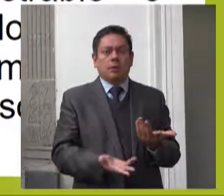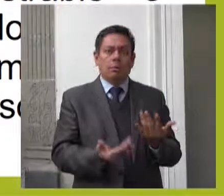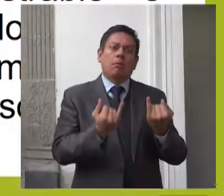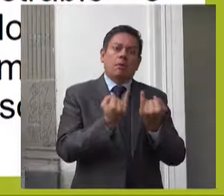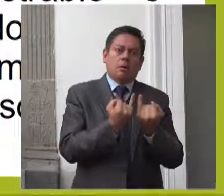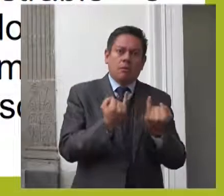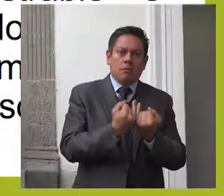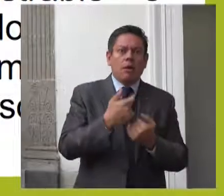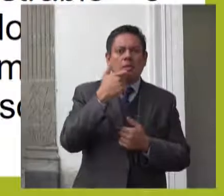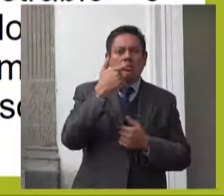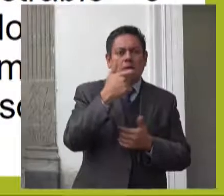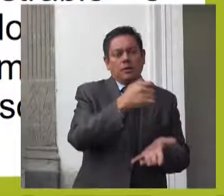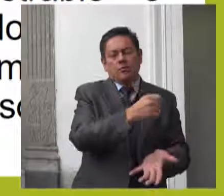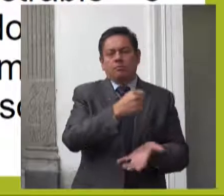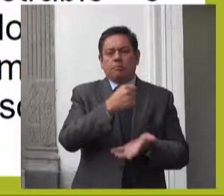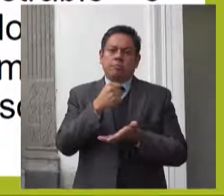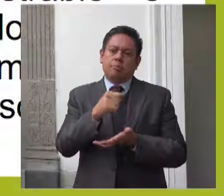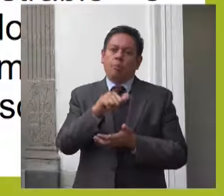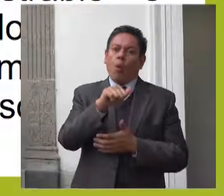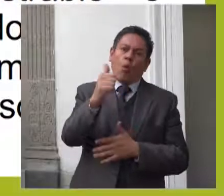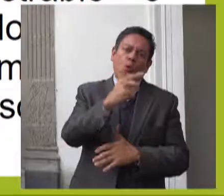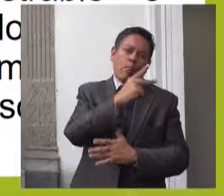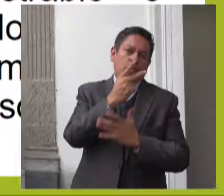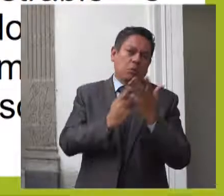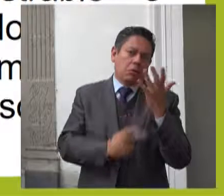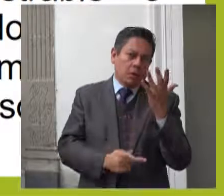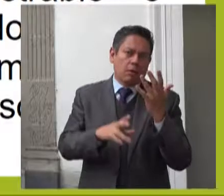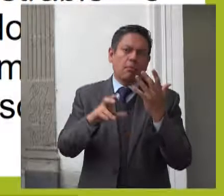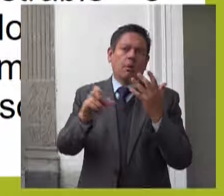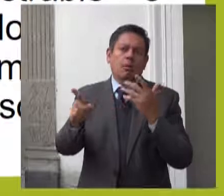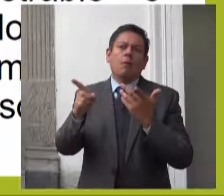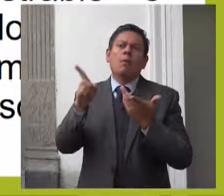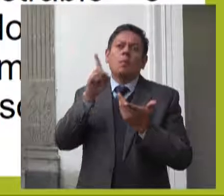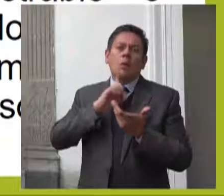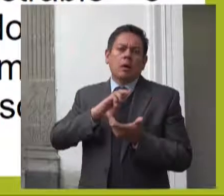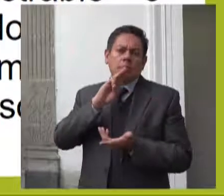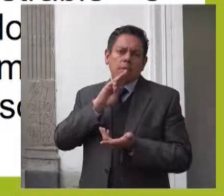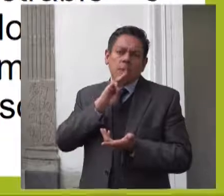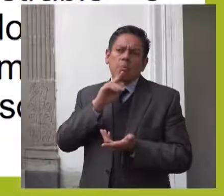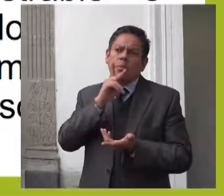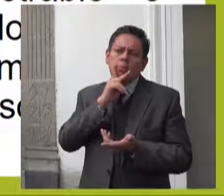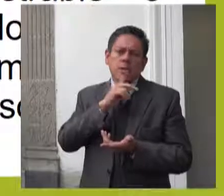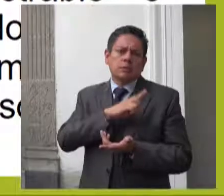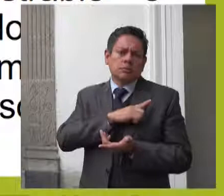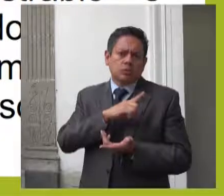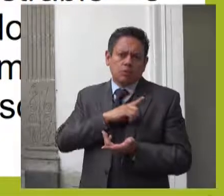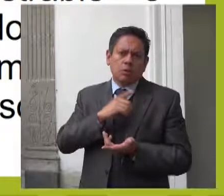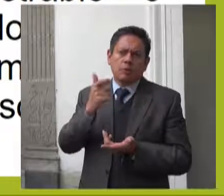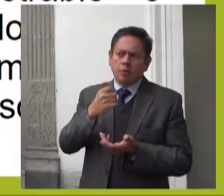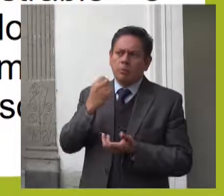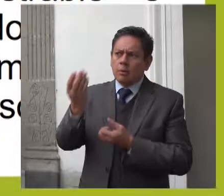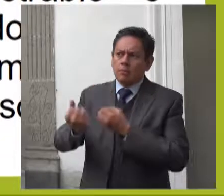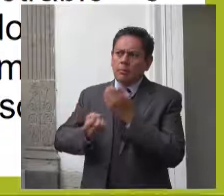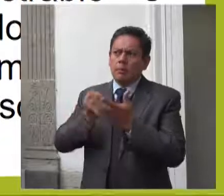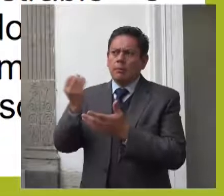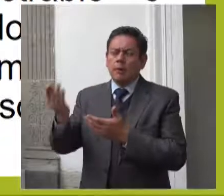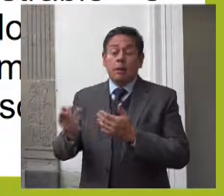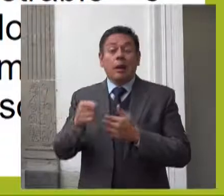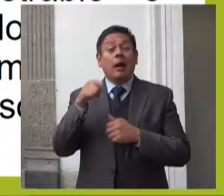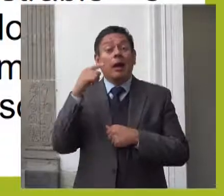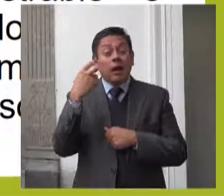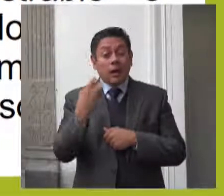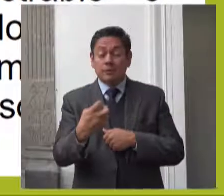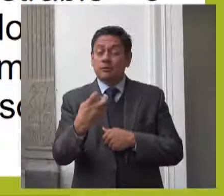transferencias de apoyos económicos a madres trabajadoras y padres solos o tutores genera un riesgo